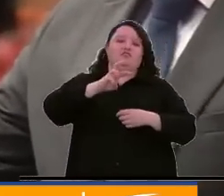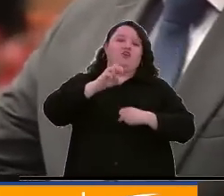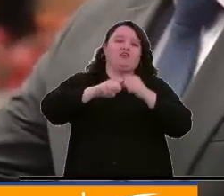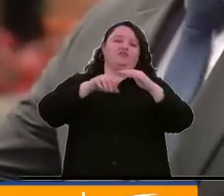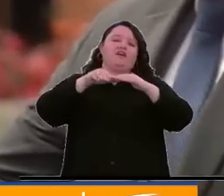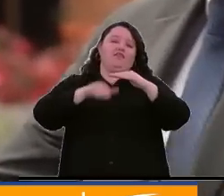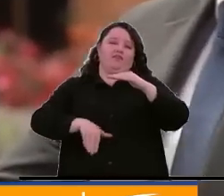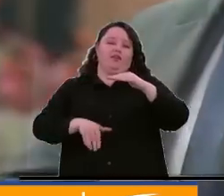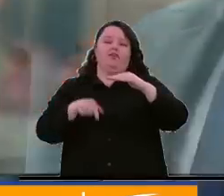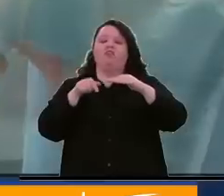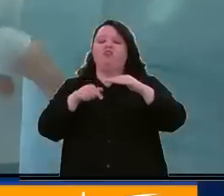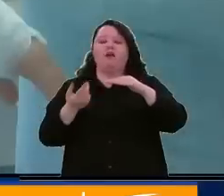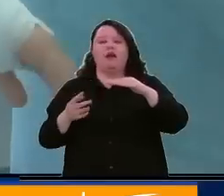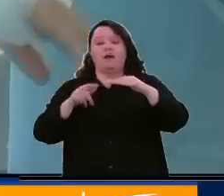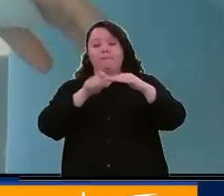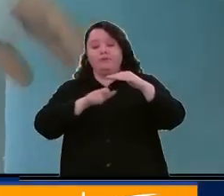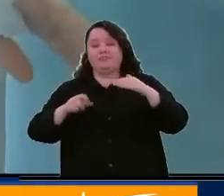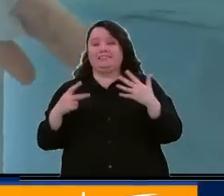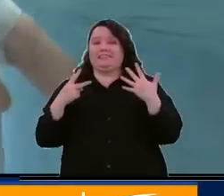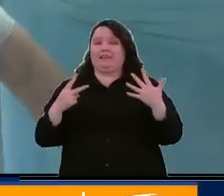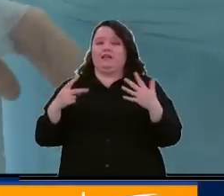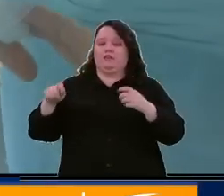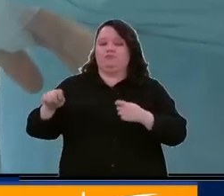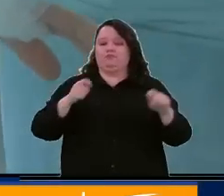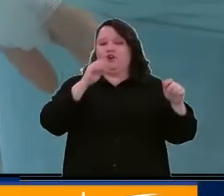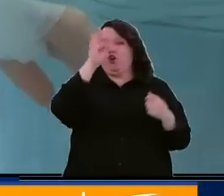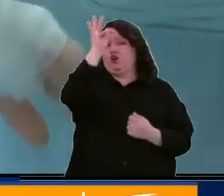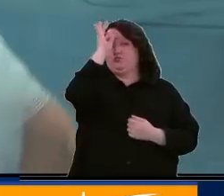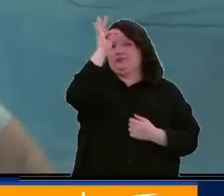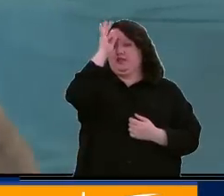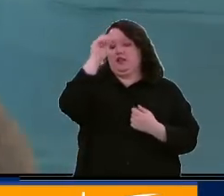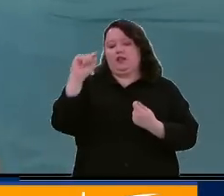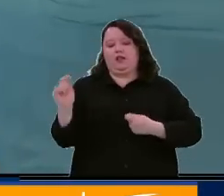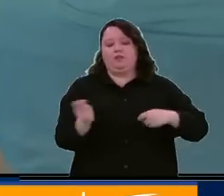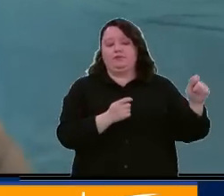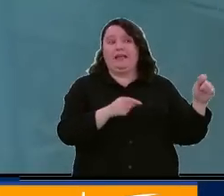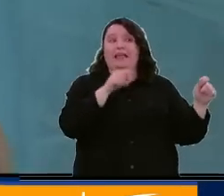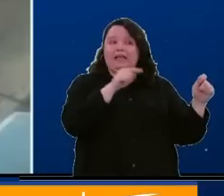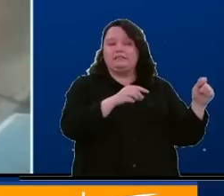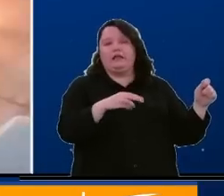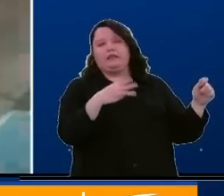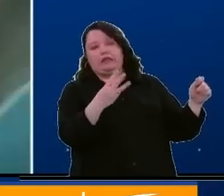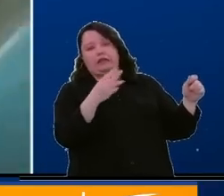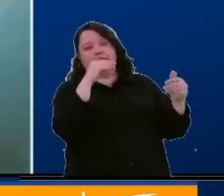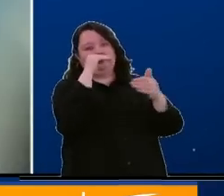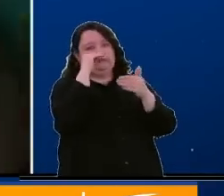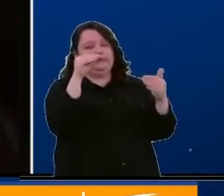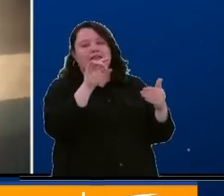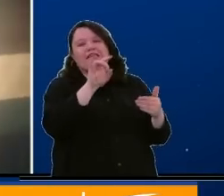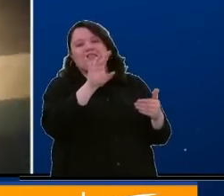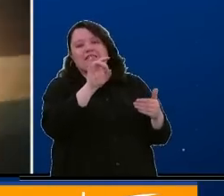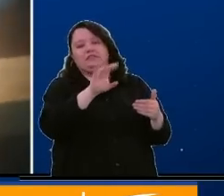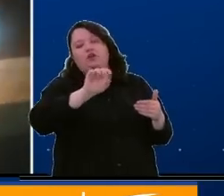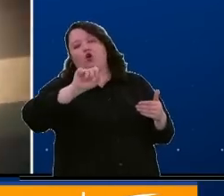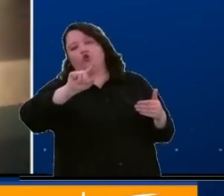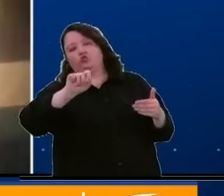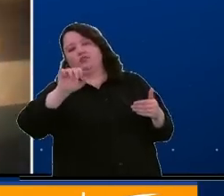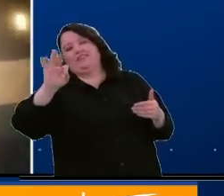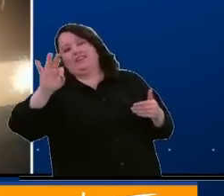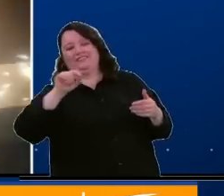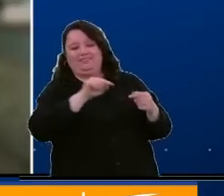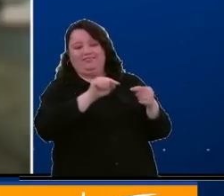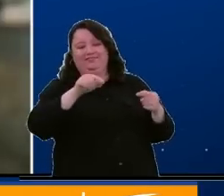actualmente 7 personas hospitalizadas. De esas 7 personas hospitalizadas, 3 son menores de edad. Un menor de 15 años, de 11 y de 3 años.